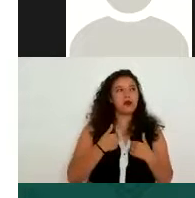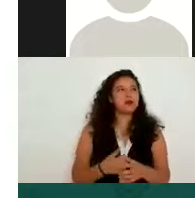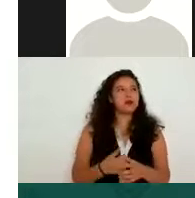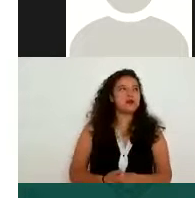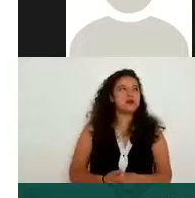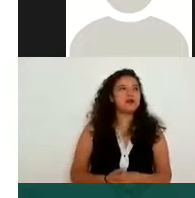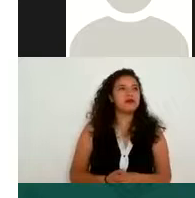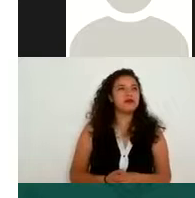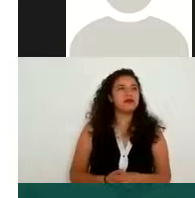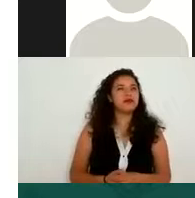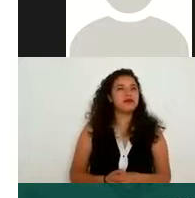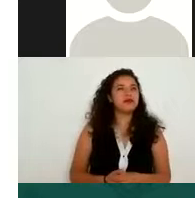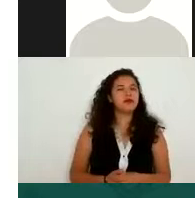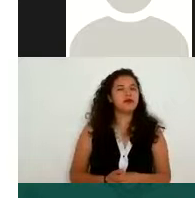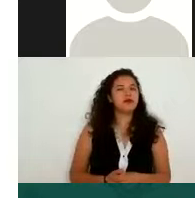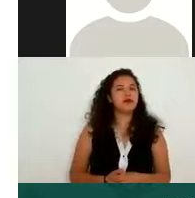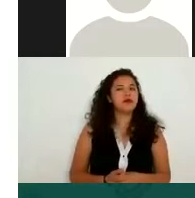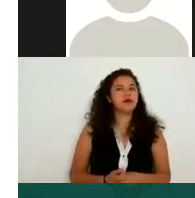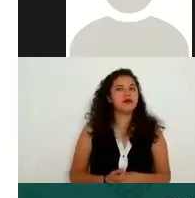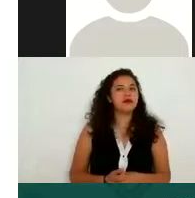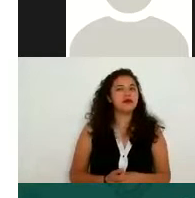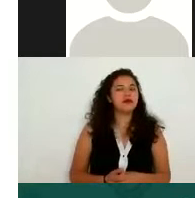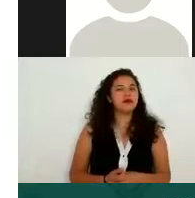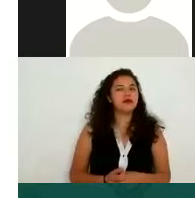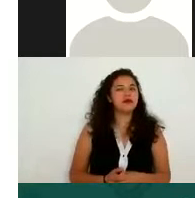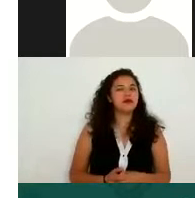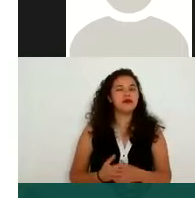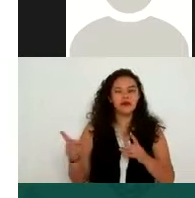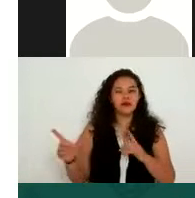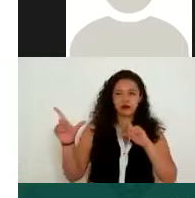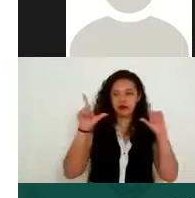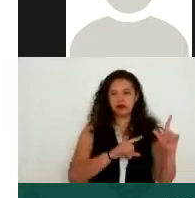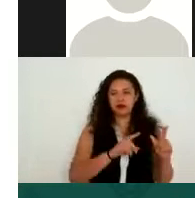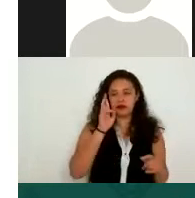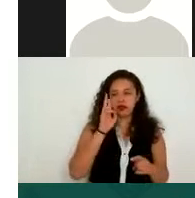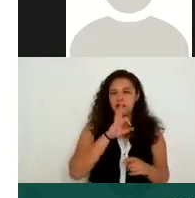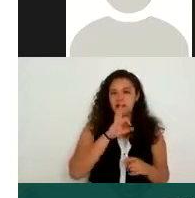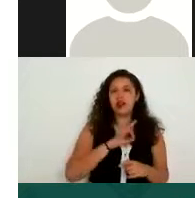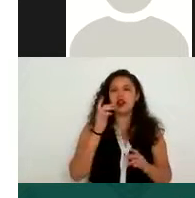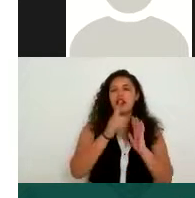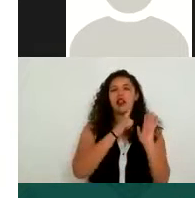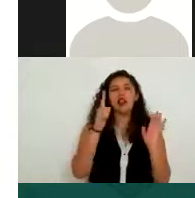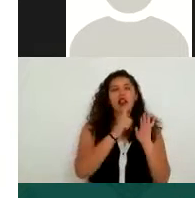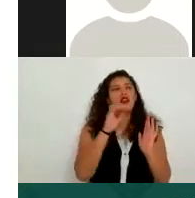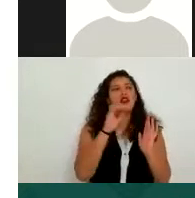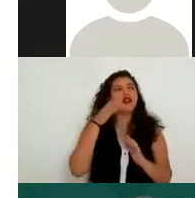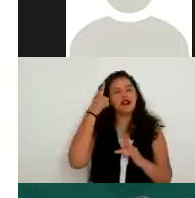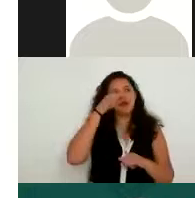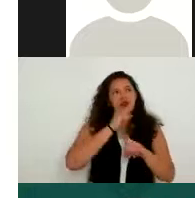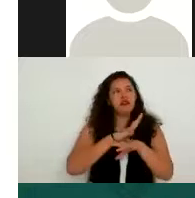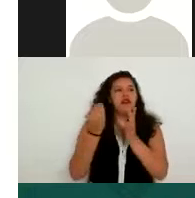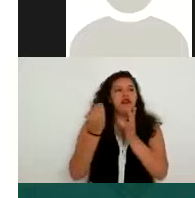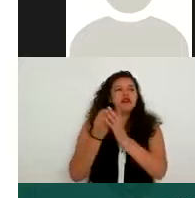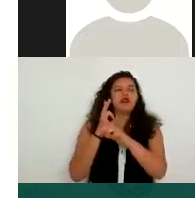En la siguiente lámina podemos ver la ley federal de protección de datos personales en protección de